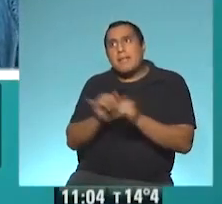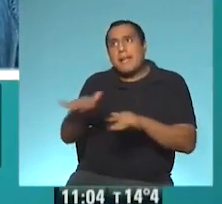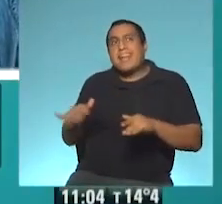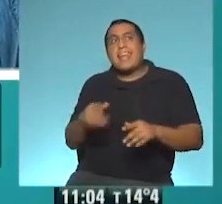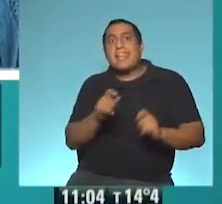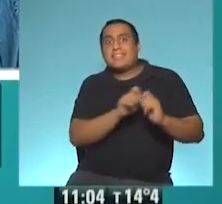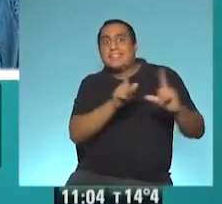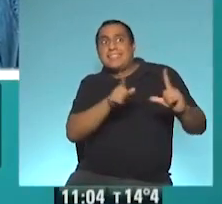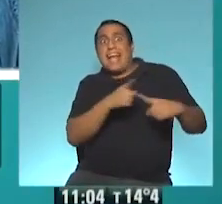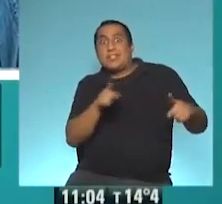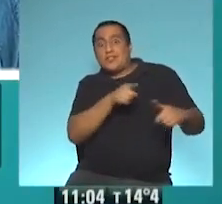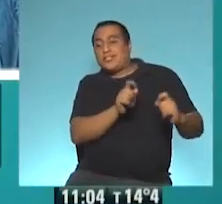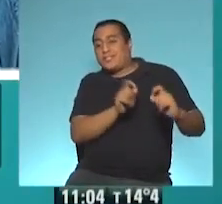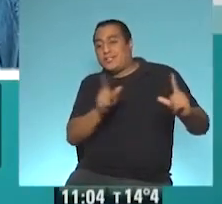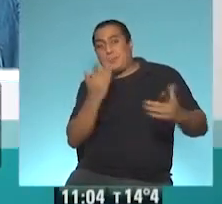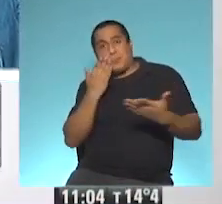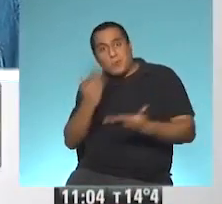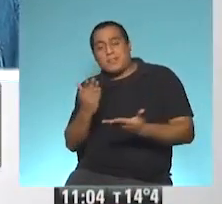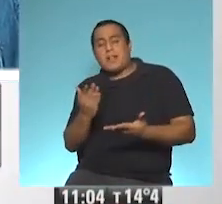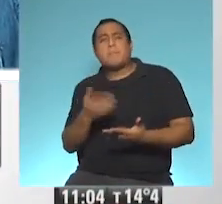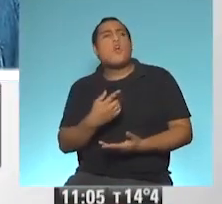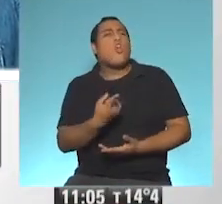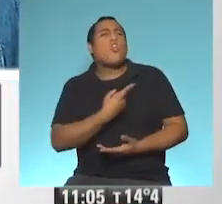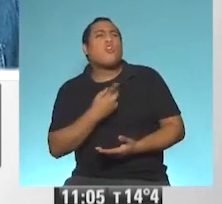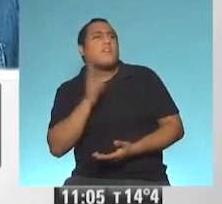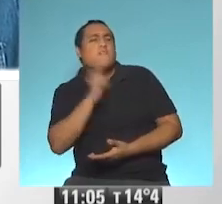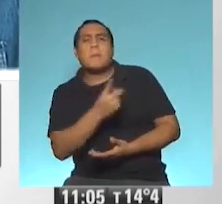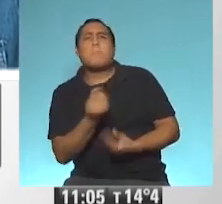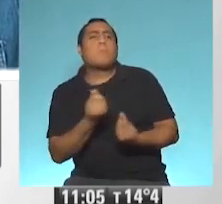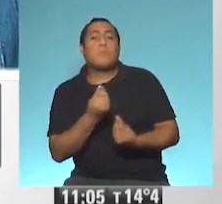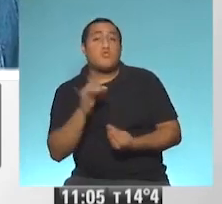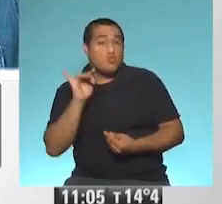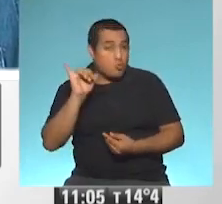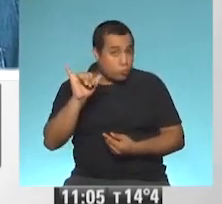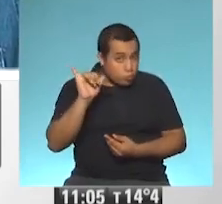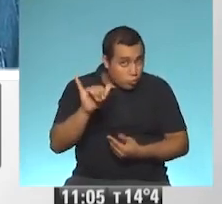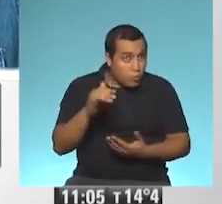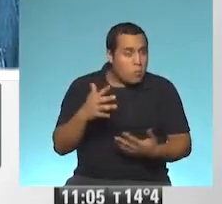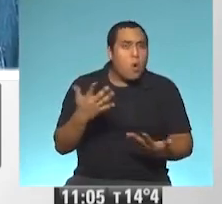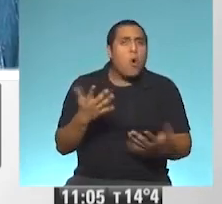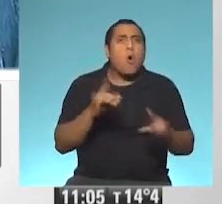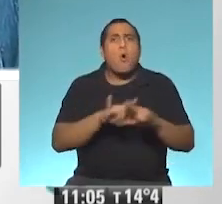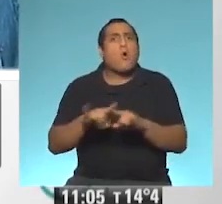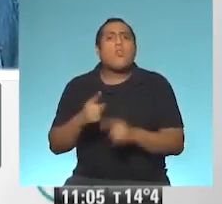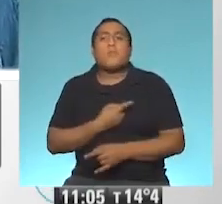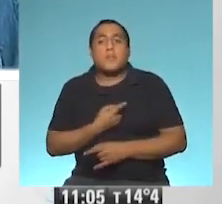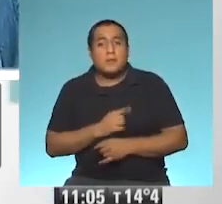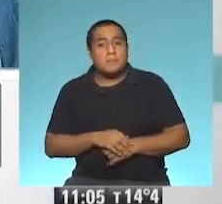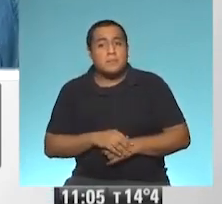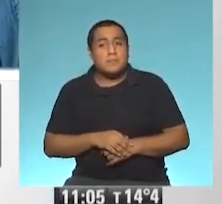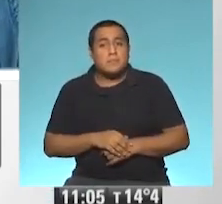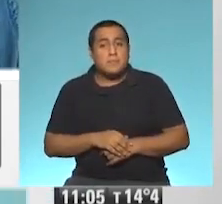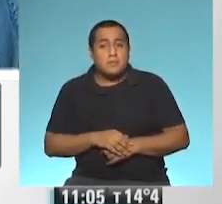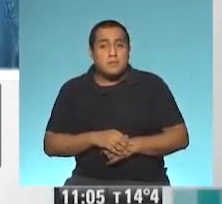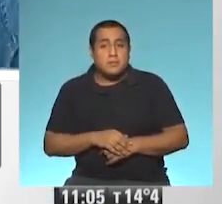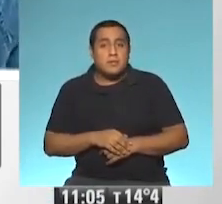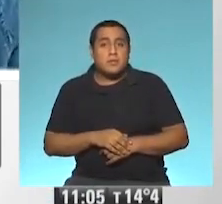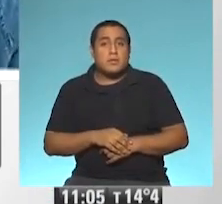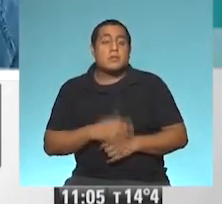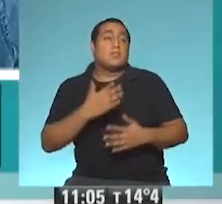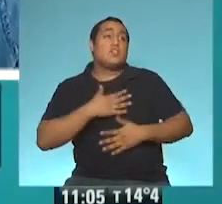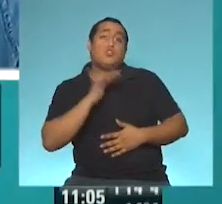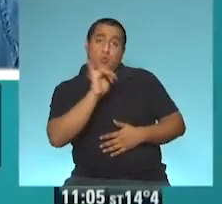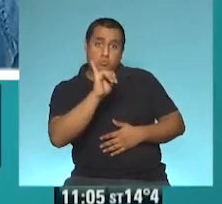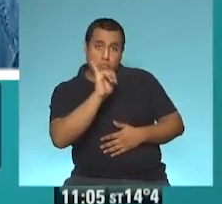canción, con este video y poder repetirlo. ¿Dónde lo podemos escuchar? ¿Está en YouTube? ¿En qué plataforma? Sí, está en mi canal